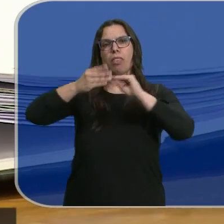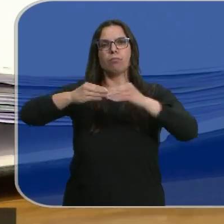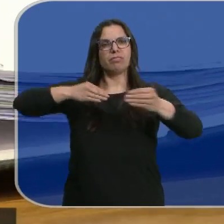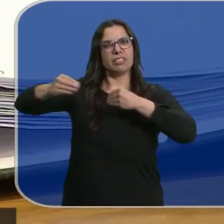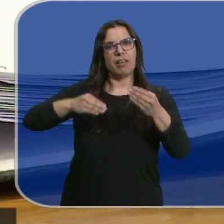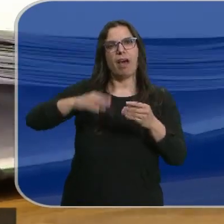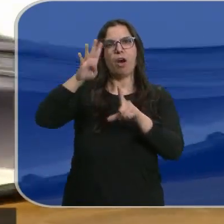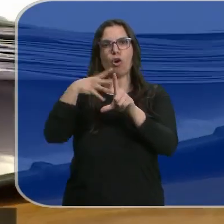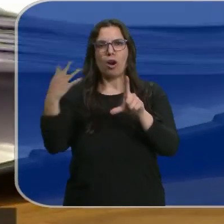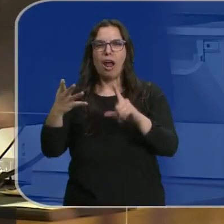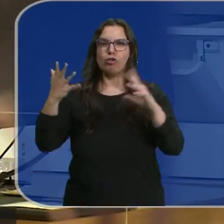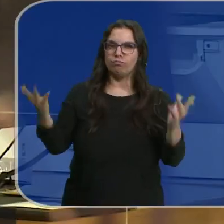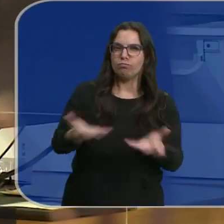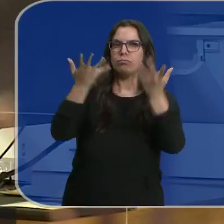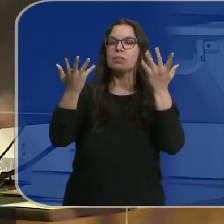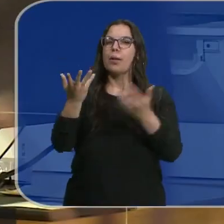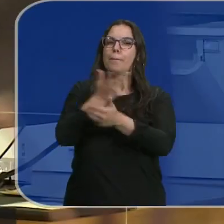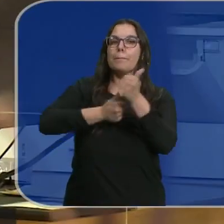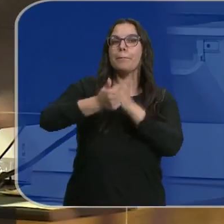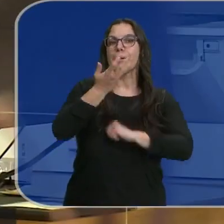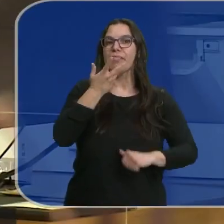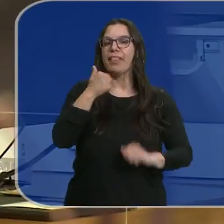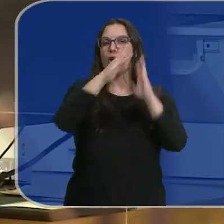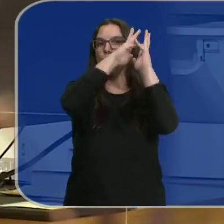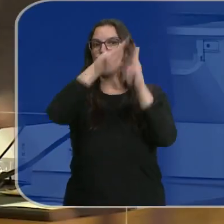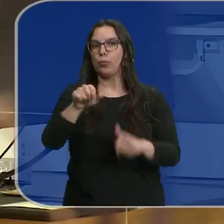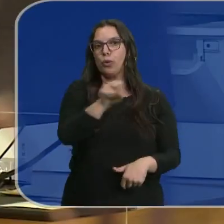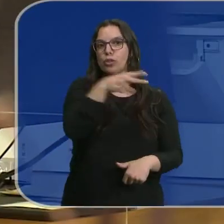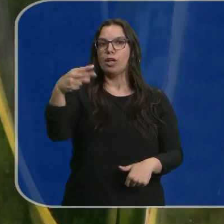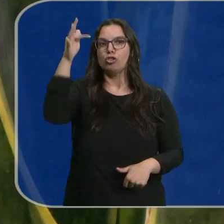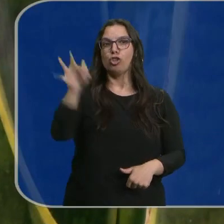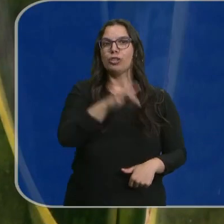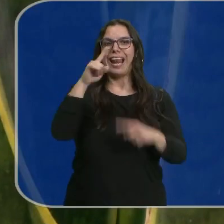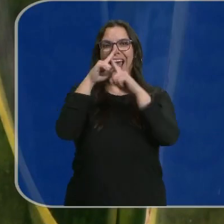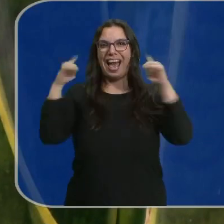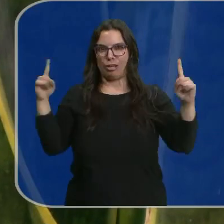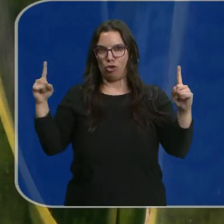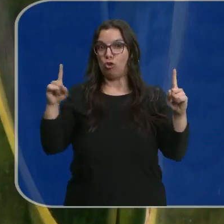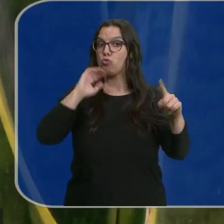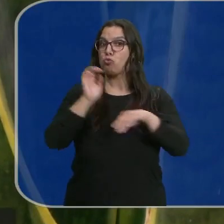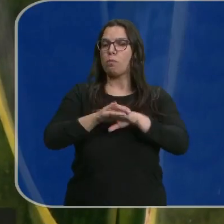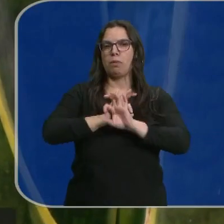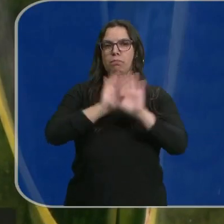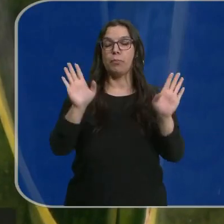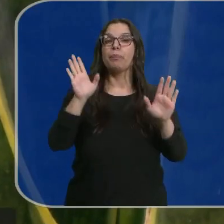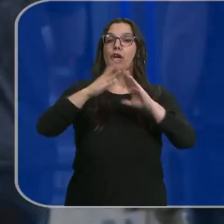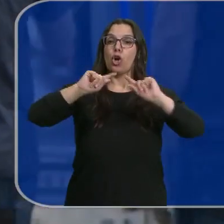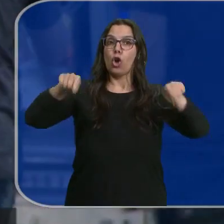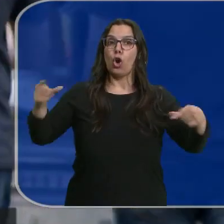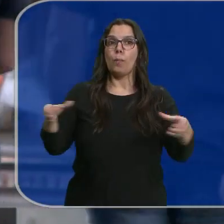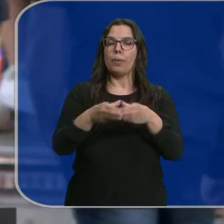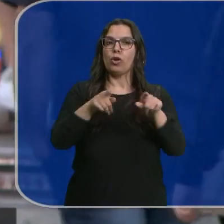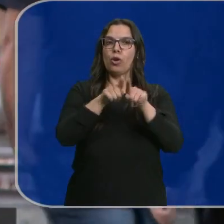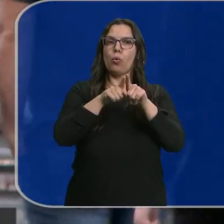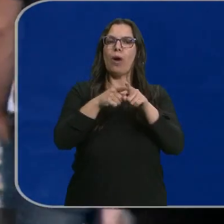de flexibilidad horaria, de manera que sea preferente el cómputo total de horas anuales. Y los convenios garantizarán la desconexión